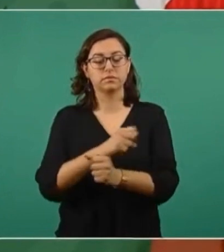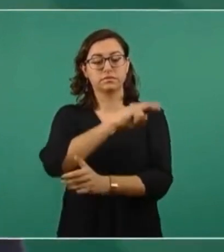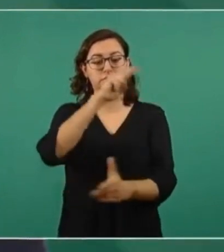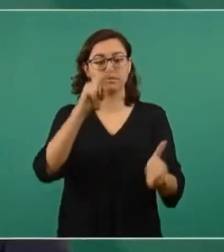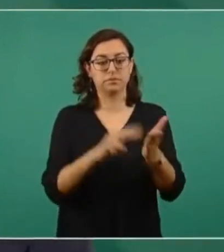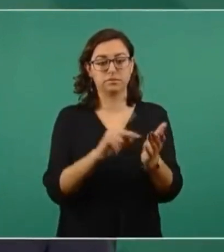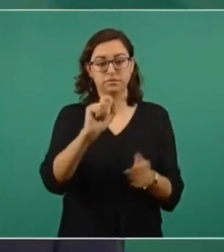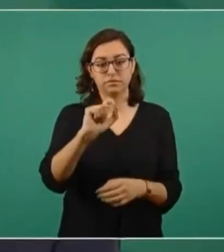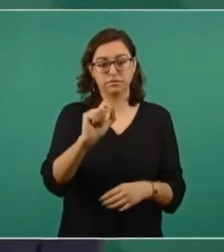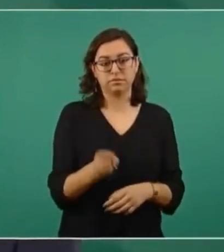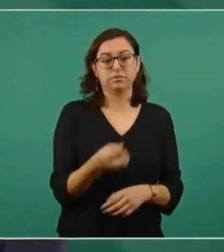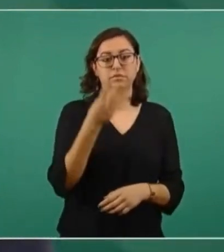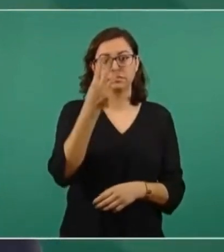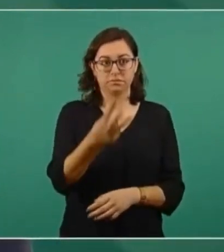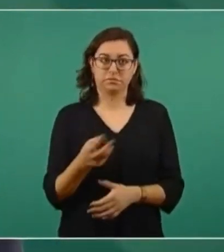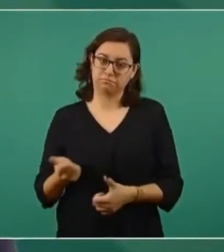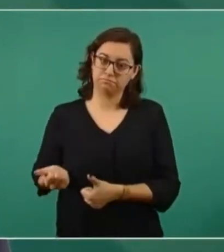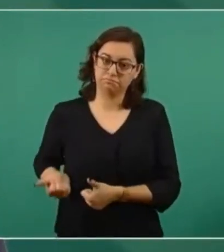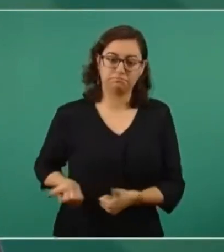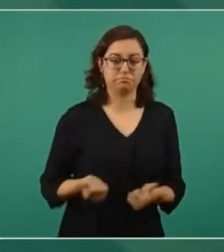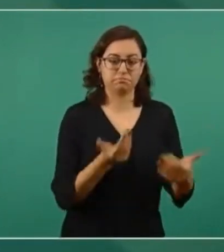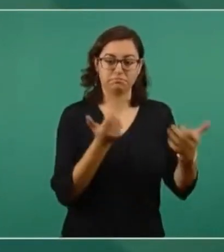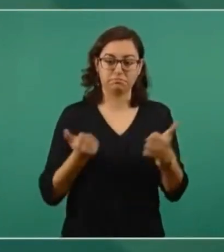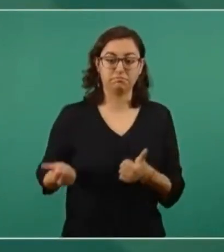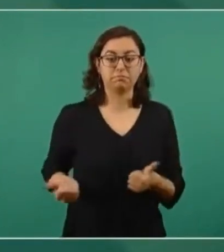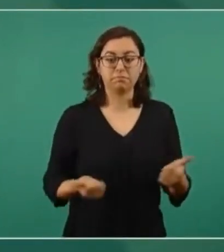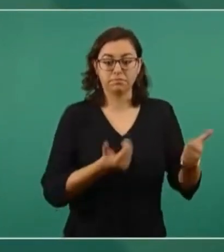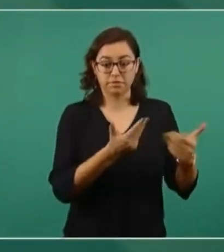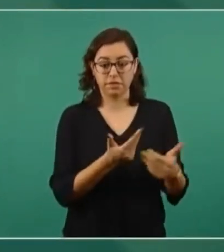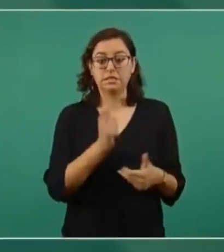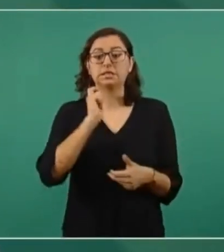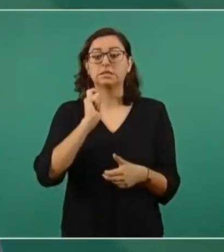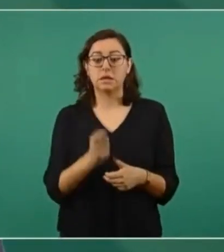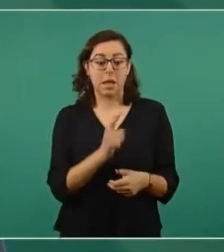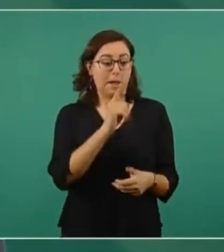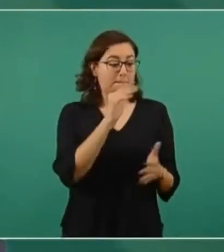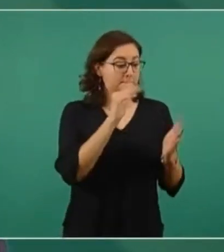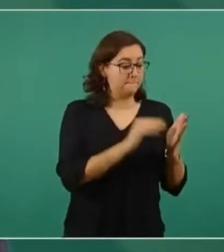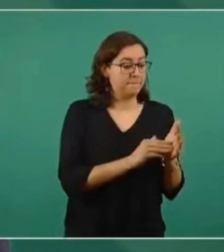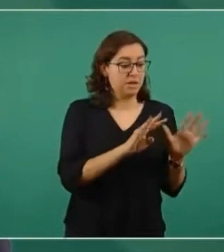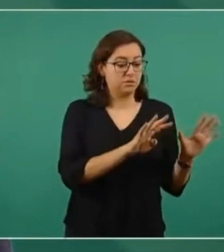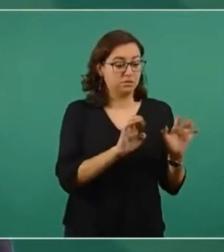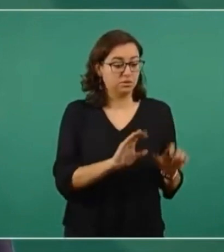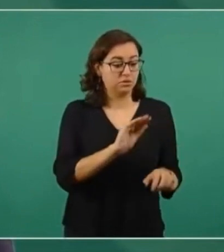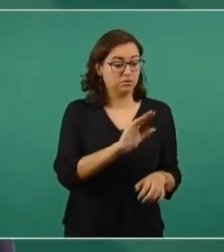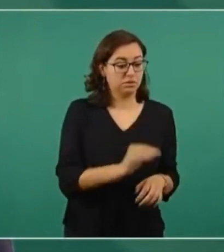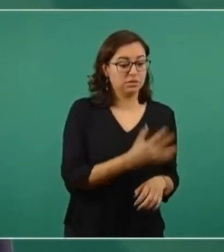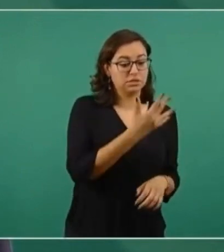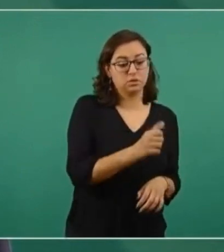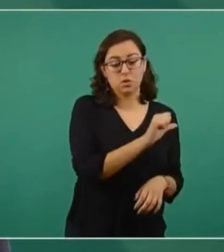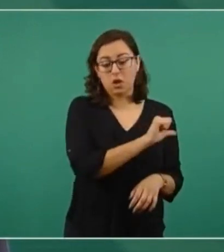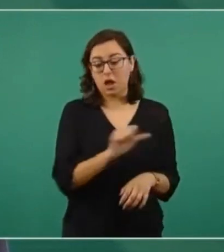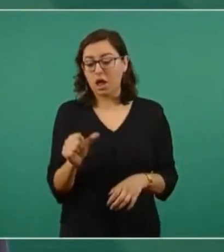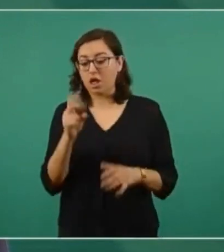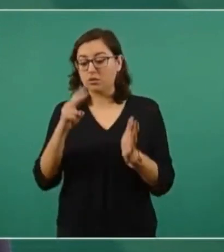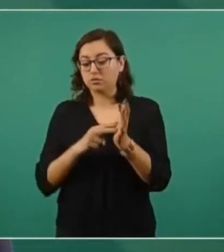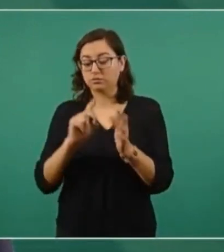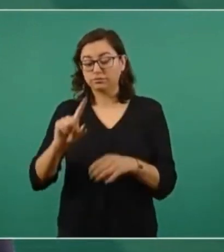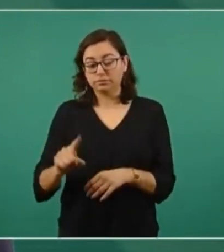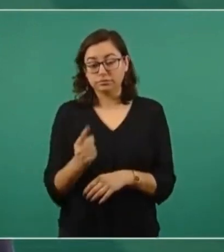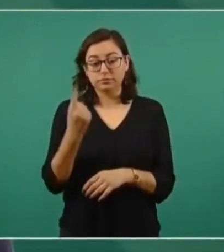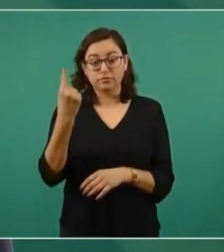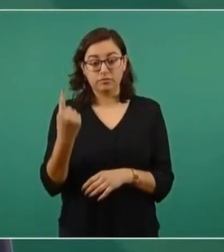De esta manera, entre 1995 y 2001 se agregó a la